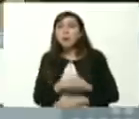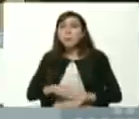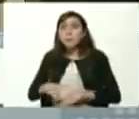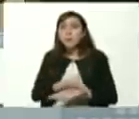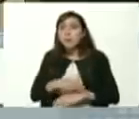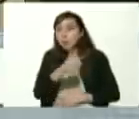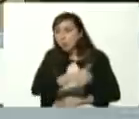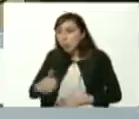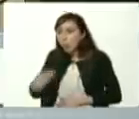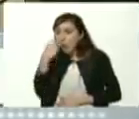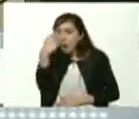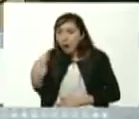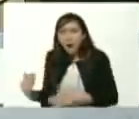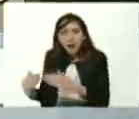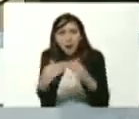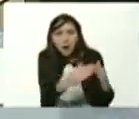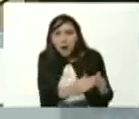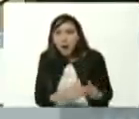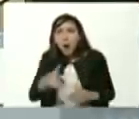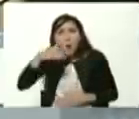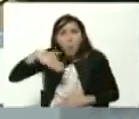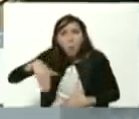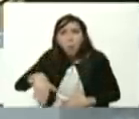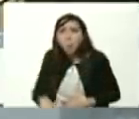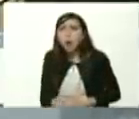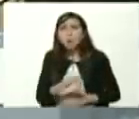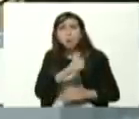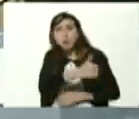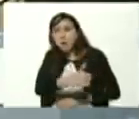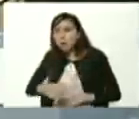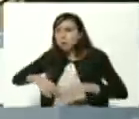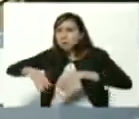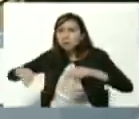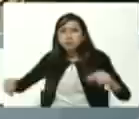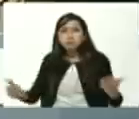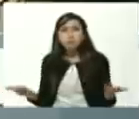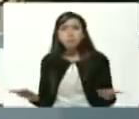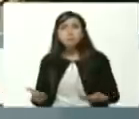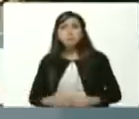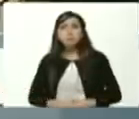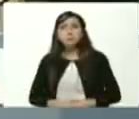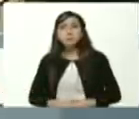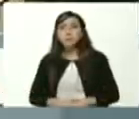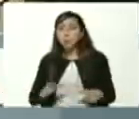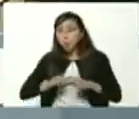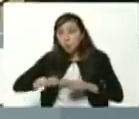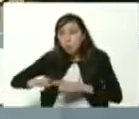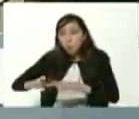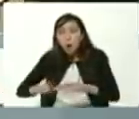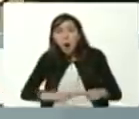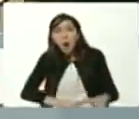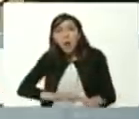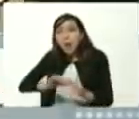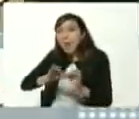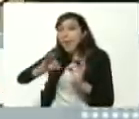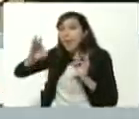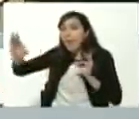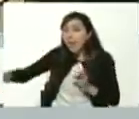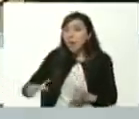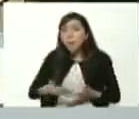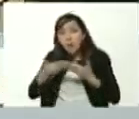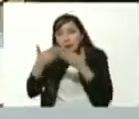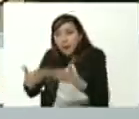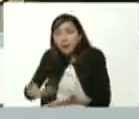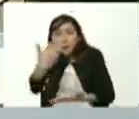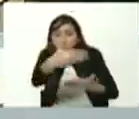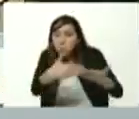casa por casa pueblo por pueblo caño por caño hasta los lugares más apartados para llevar la oferta